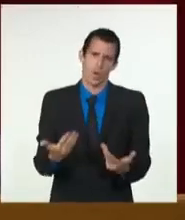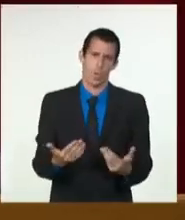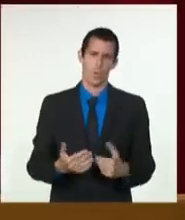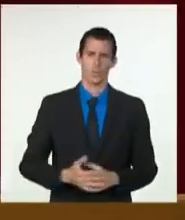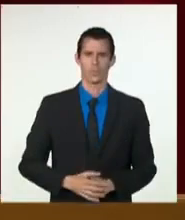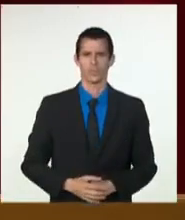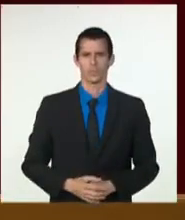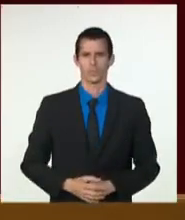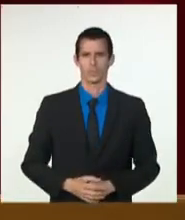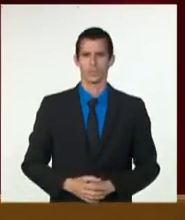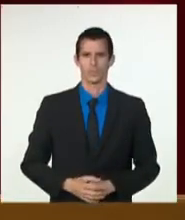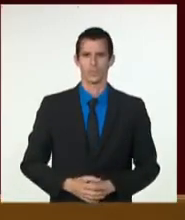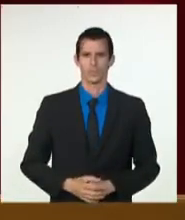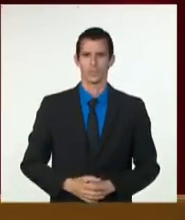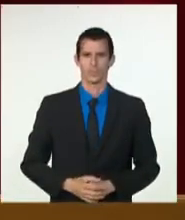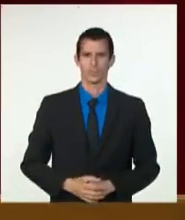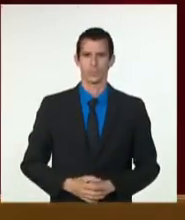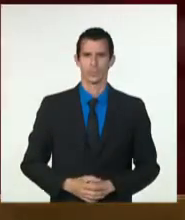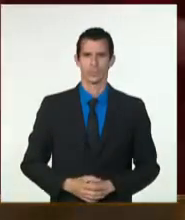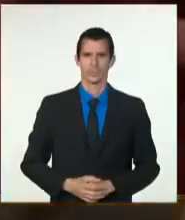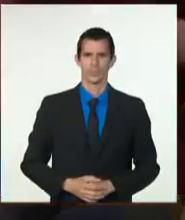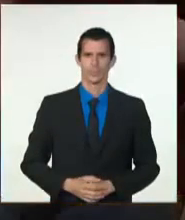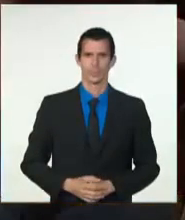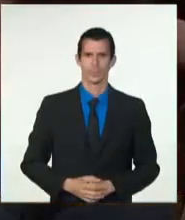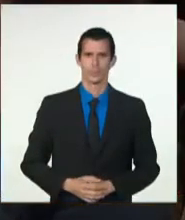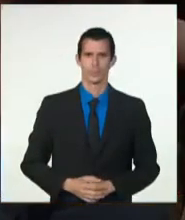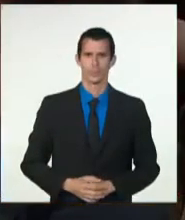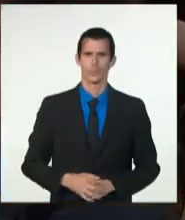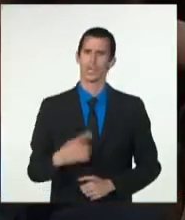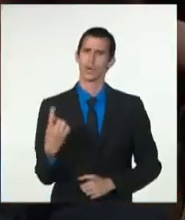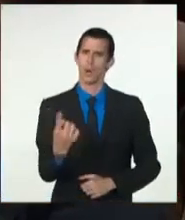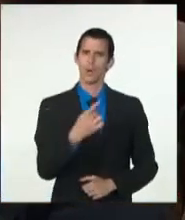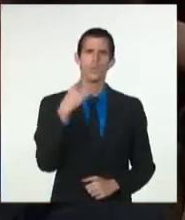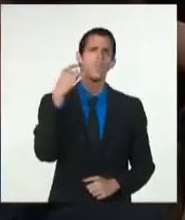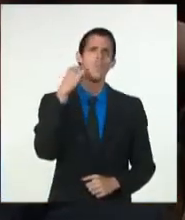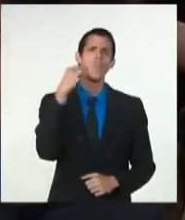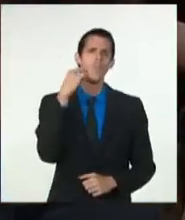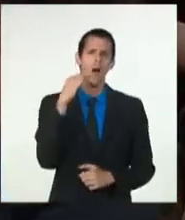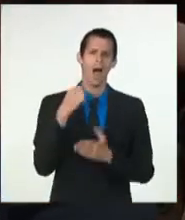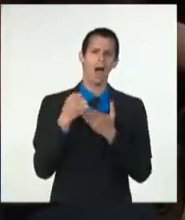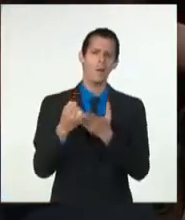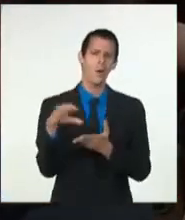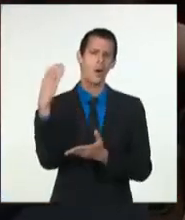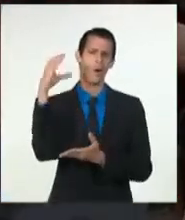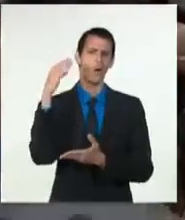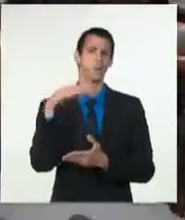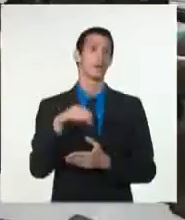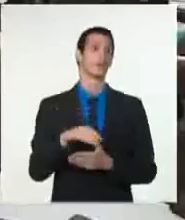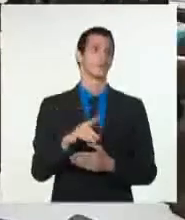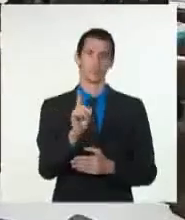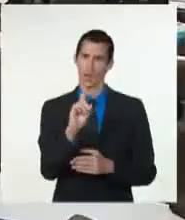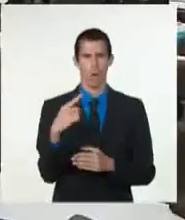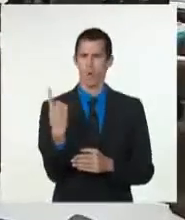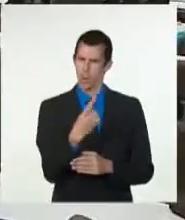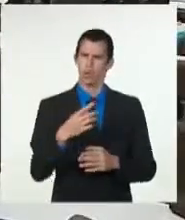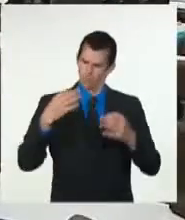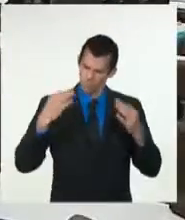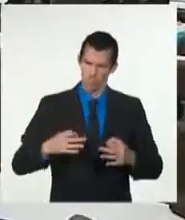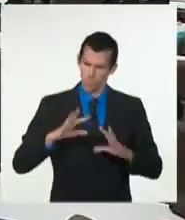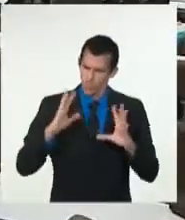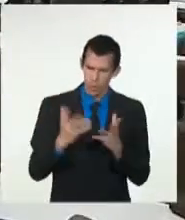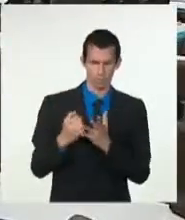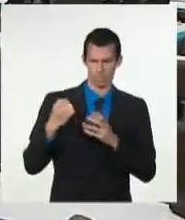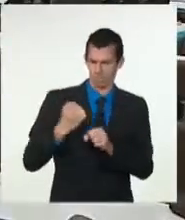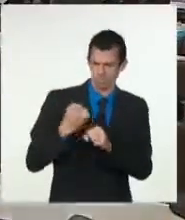en favor de la paz en Colombia. La celebración en Cuba del tercer ciclo de la Mesa de Diálogo de Paz constituyó